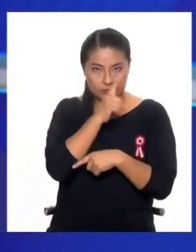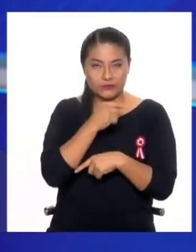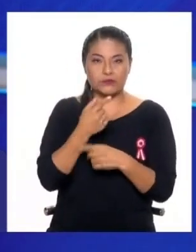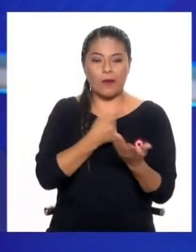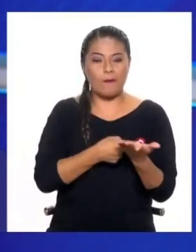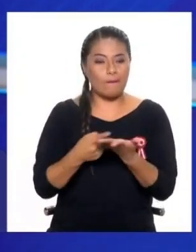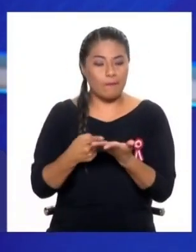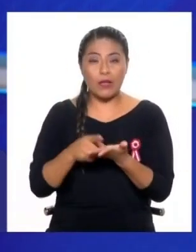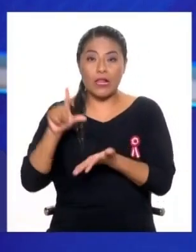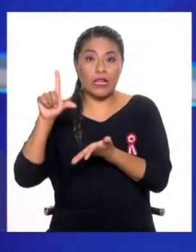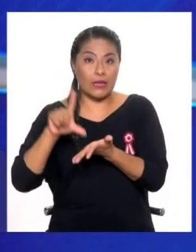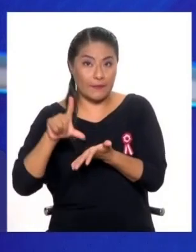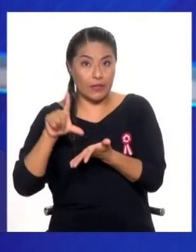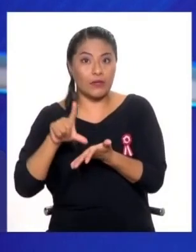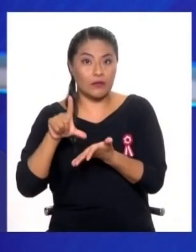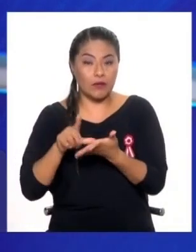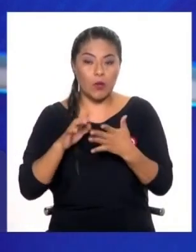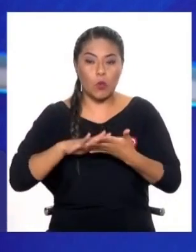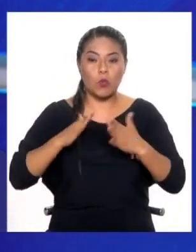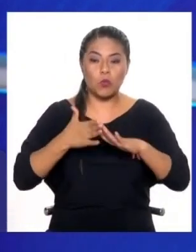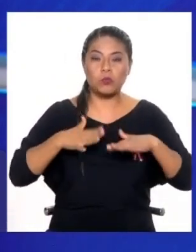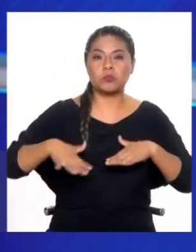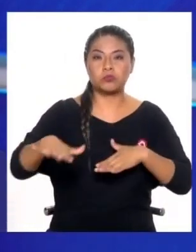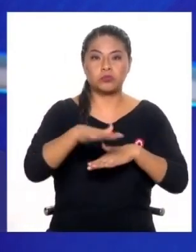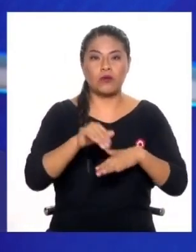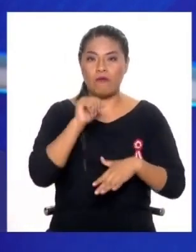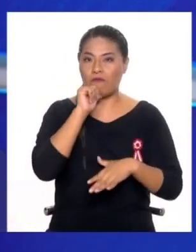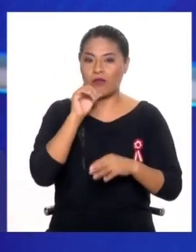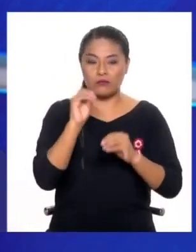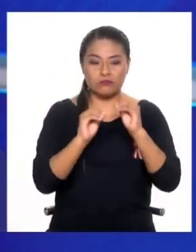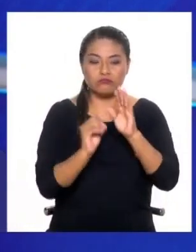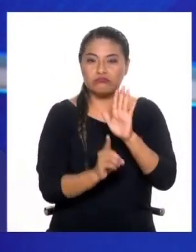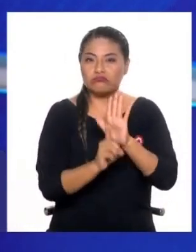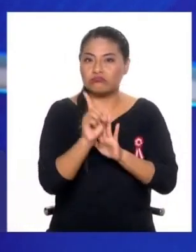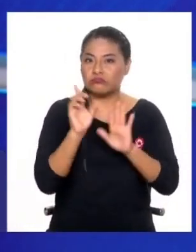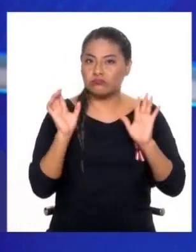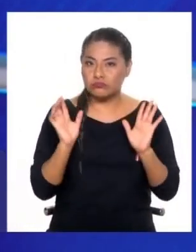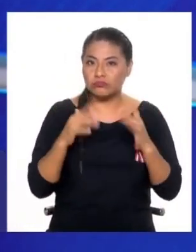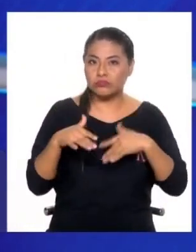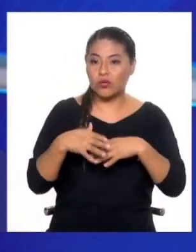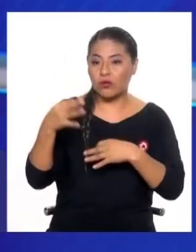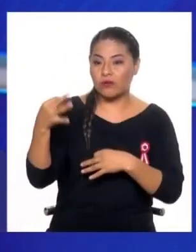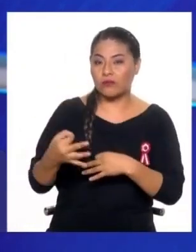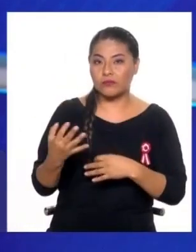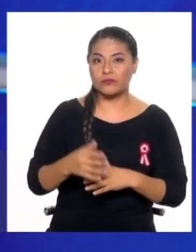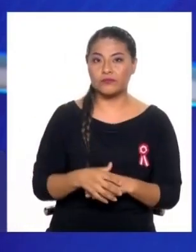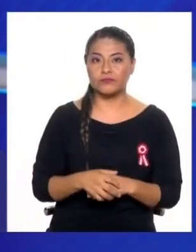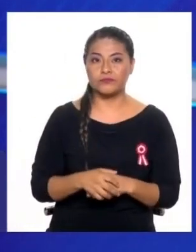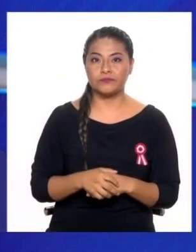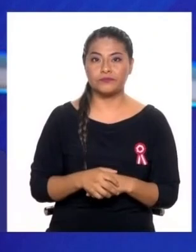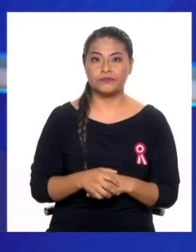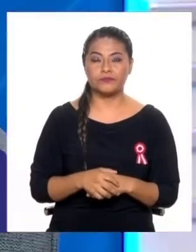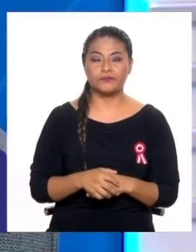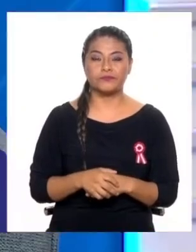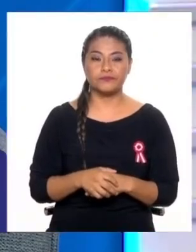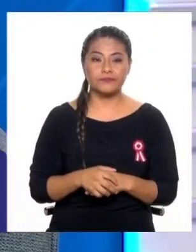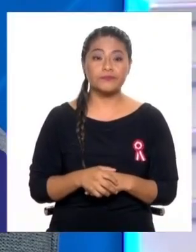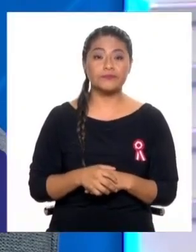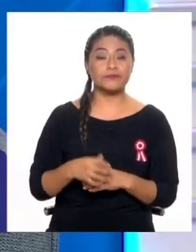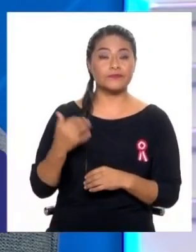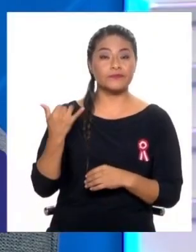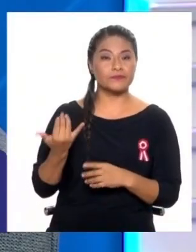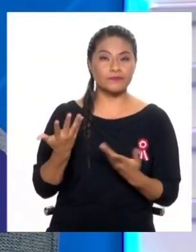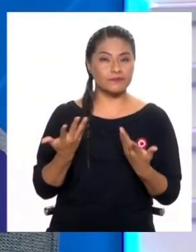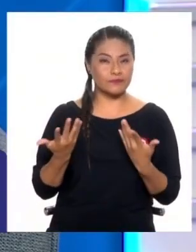Salimos de Lima y las ciudades no tienen ni siquiera el plan de desarrollo urbano, ni siquiera el plan de sonificación actualizado. Claro. Y esto está